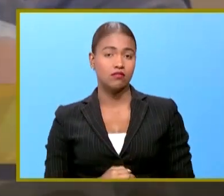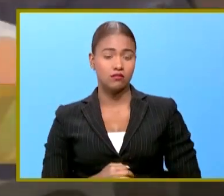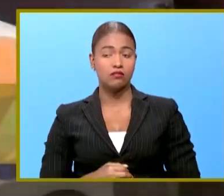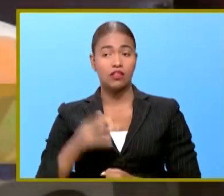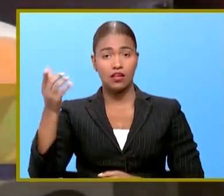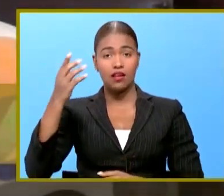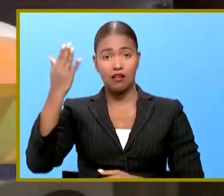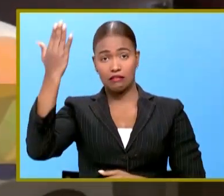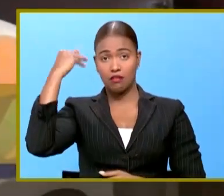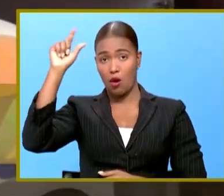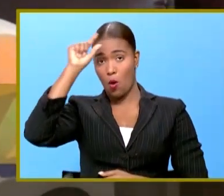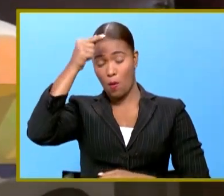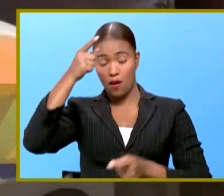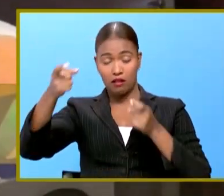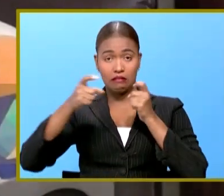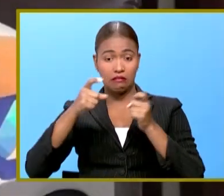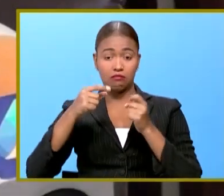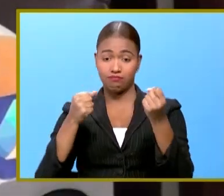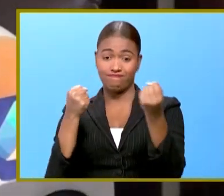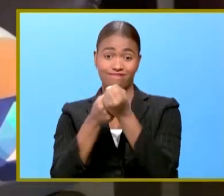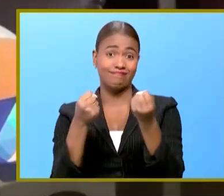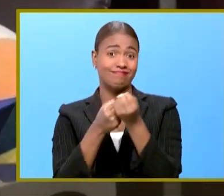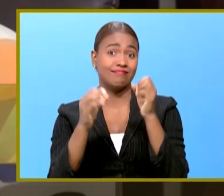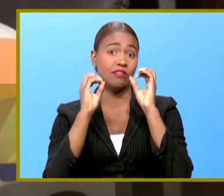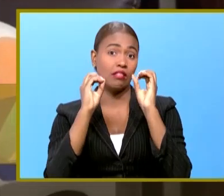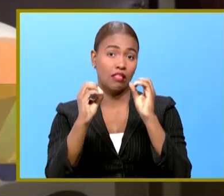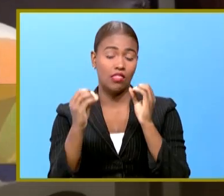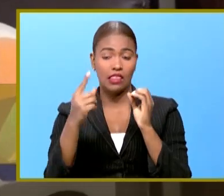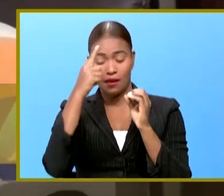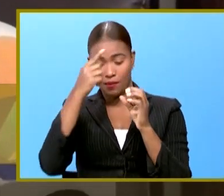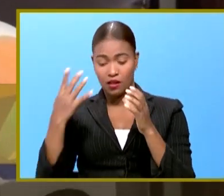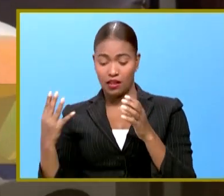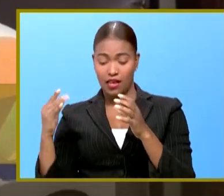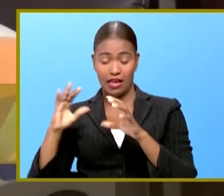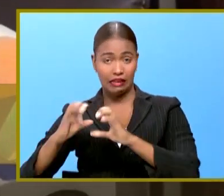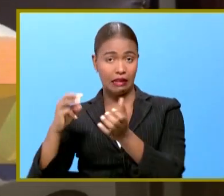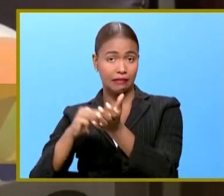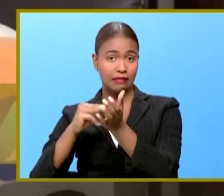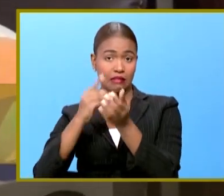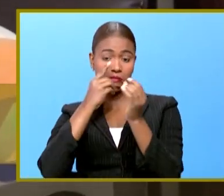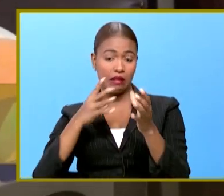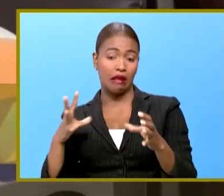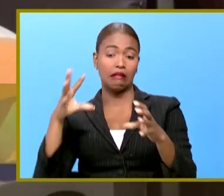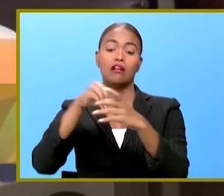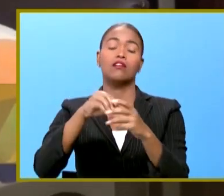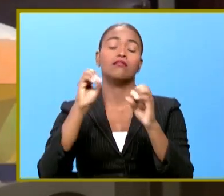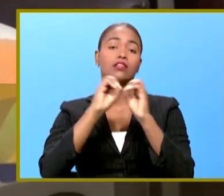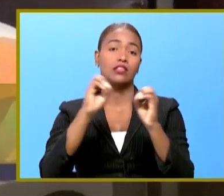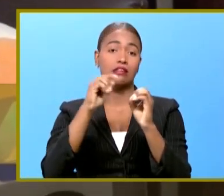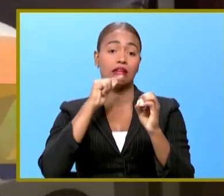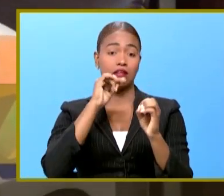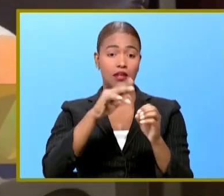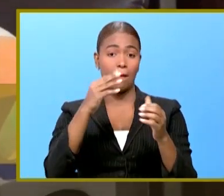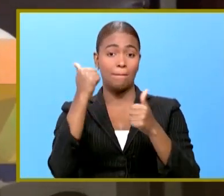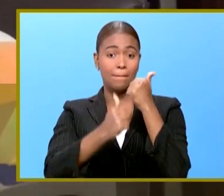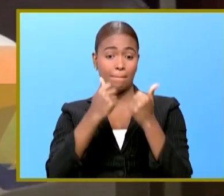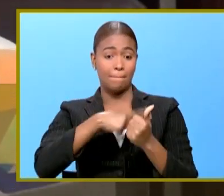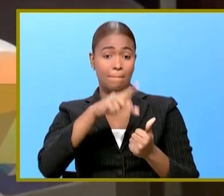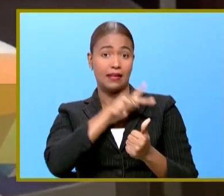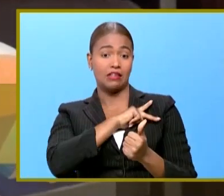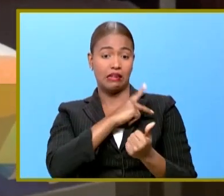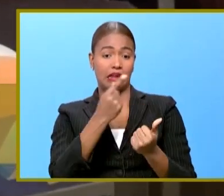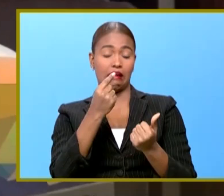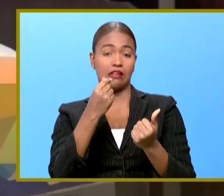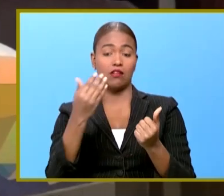el pasado gobierno de excluir al colegio médico dominicano de llevar un problema personal tan lejos es que de